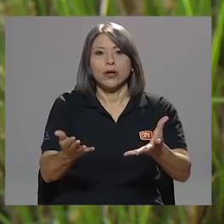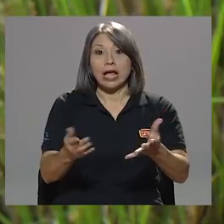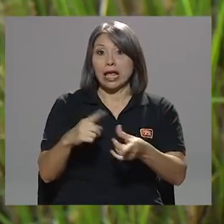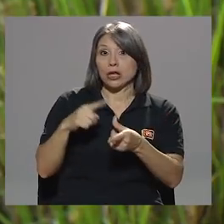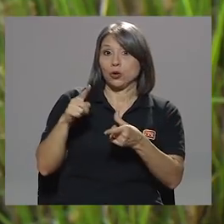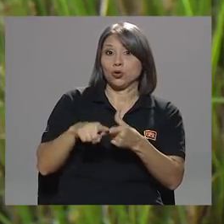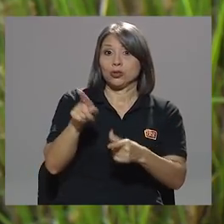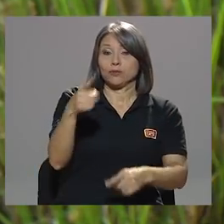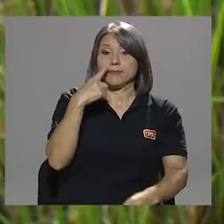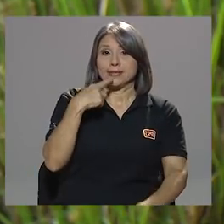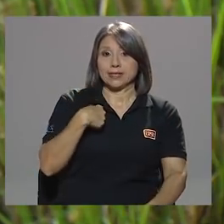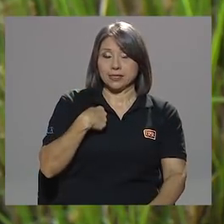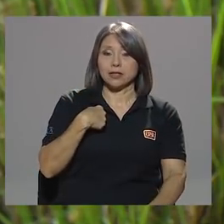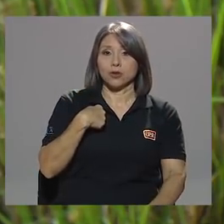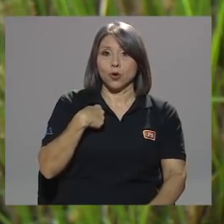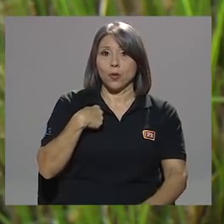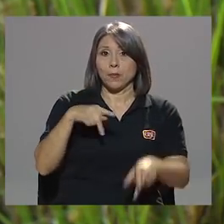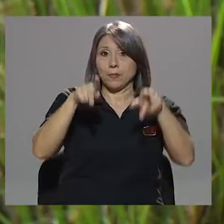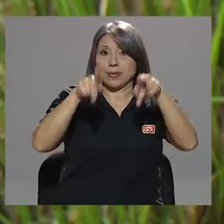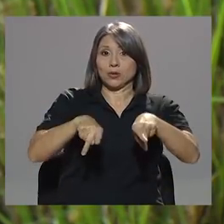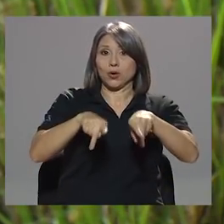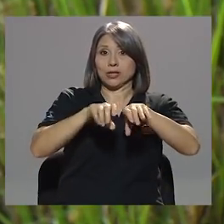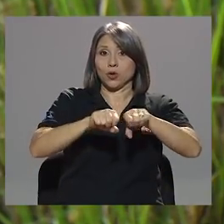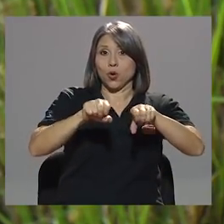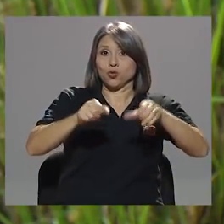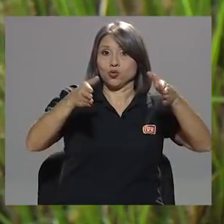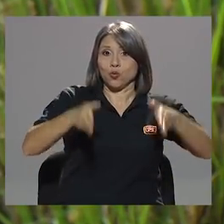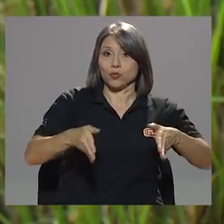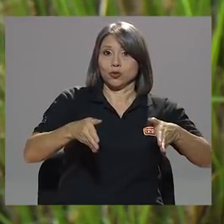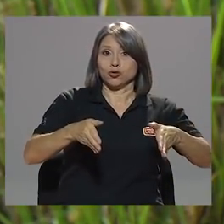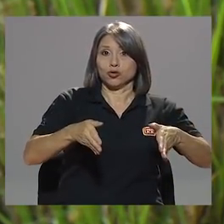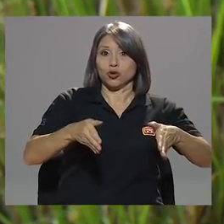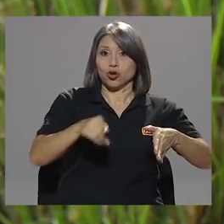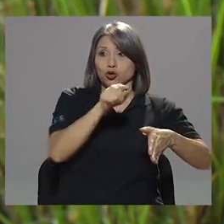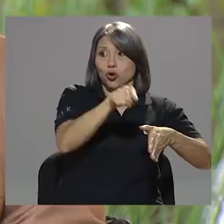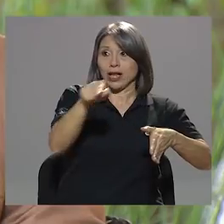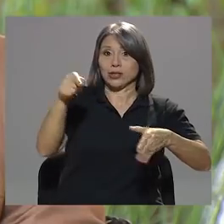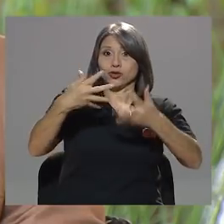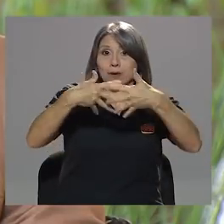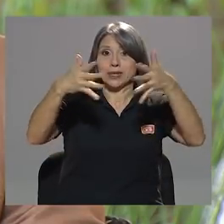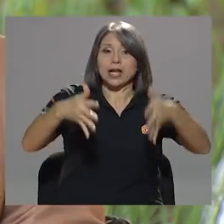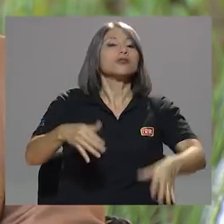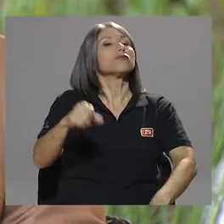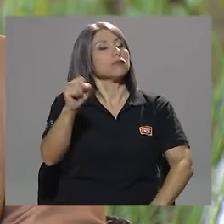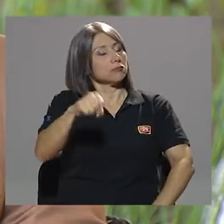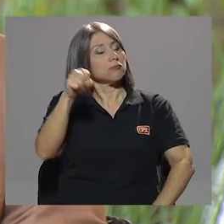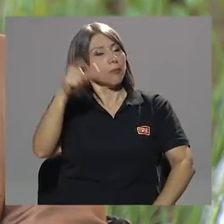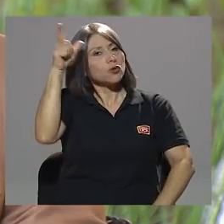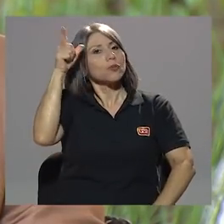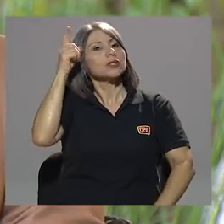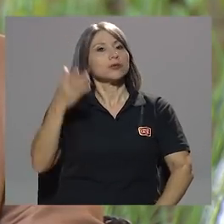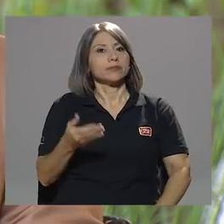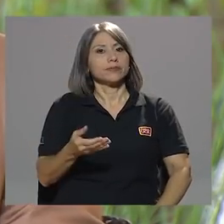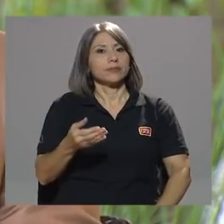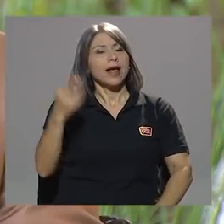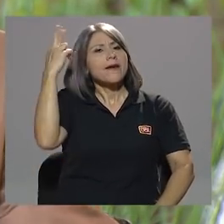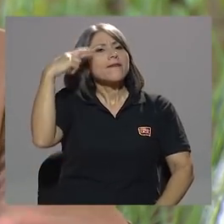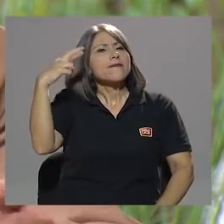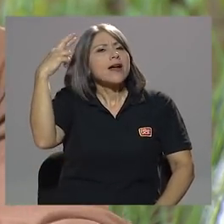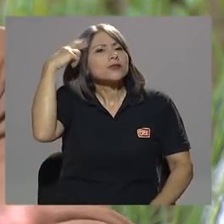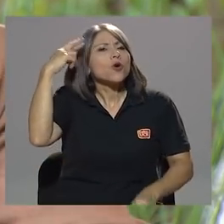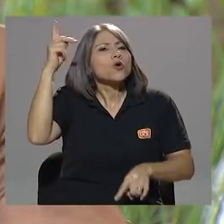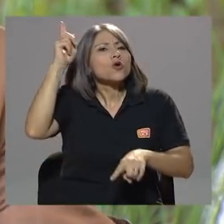entonces me está diciendo usted que los corruptos, en este caso, son esos empresarios? Por supuesto. ¿Por qué razón